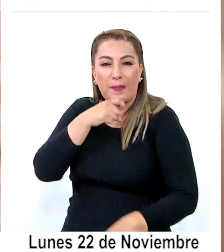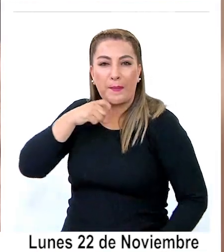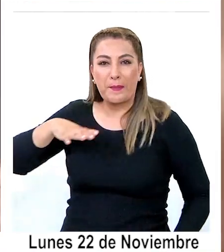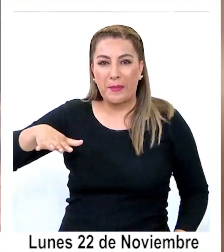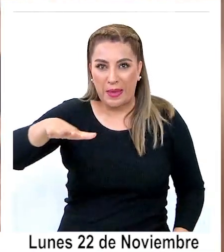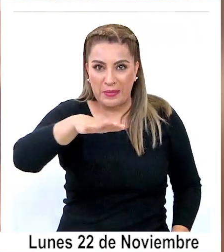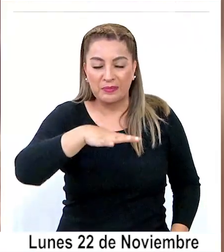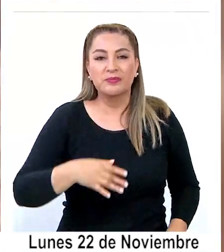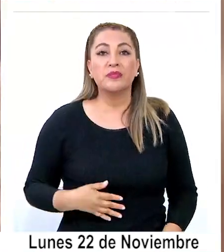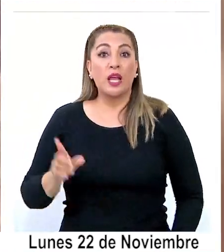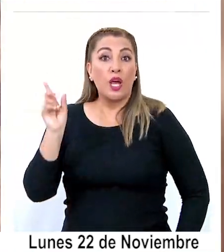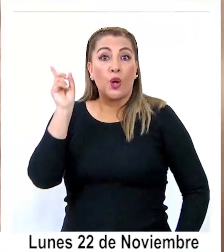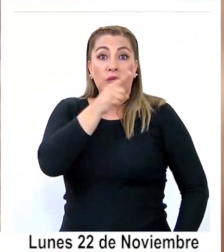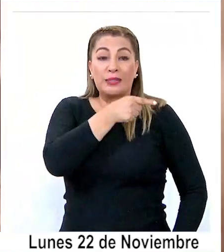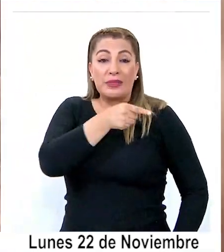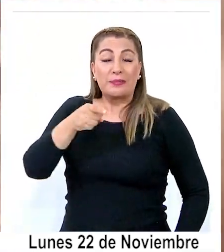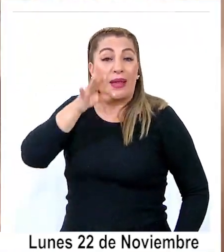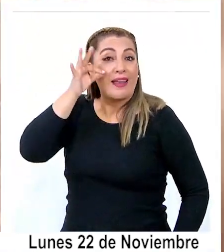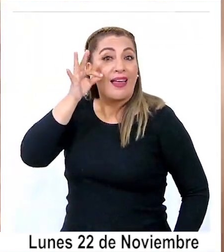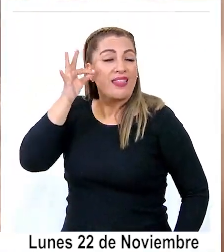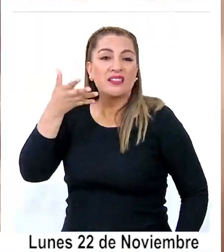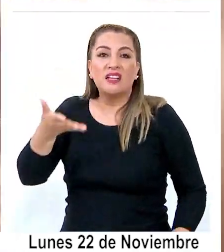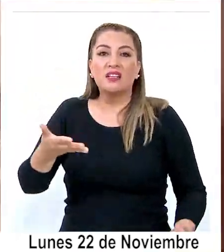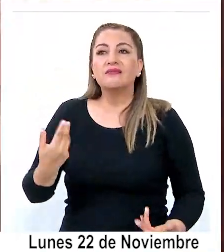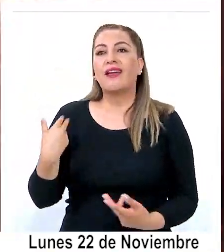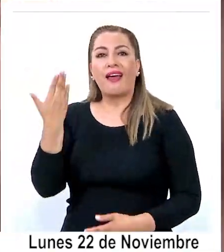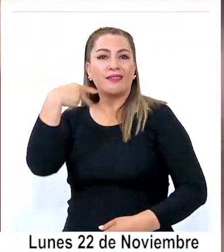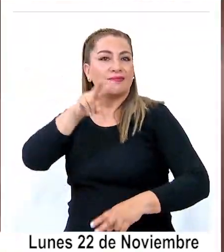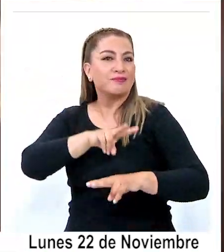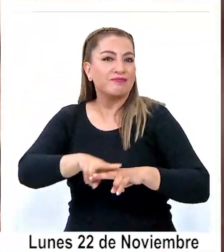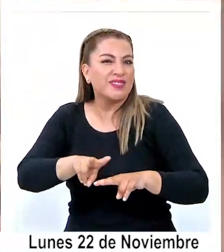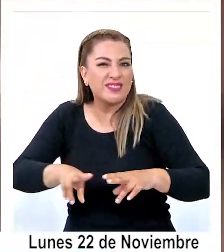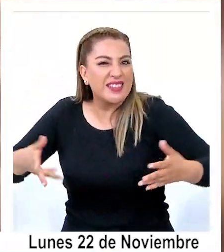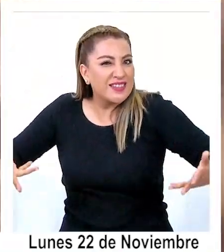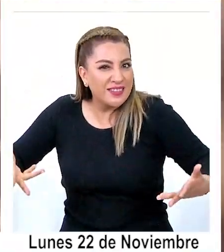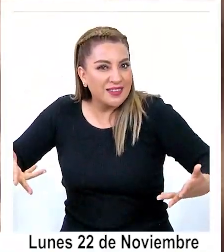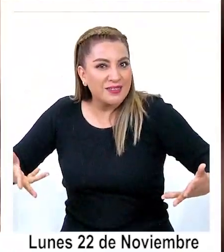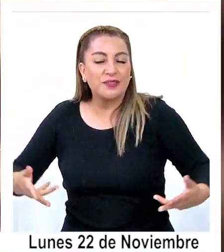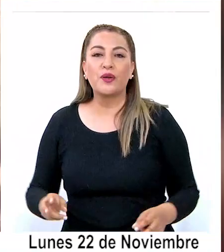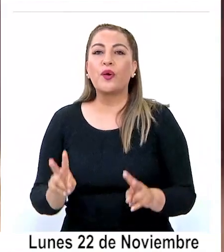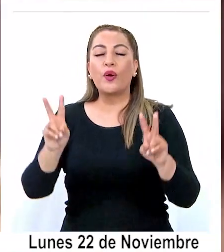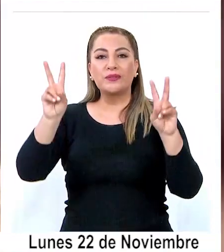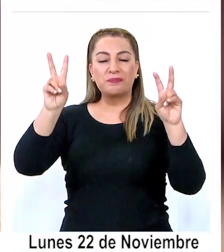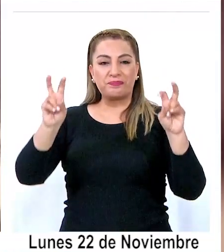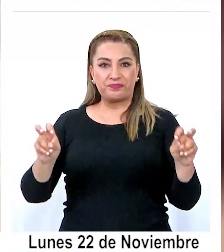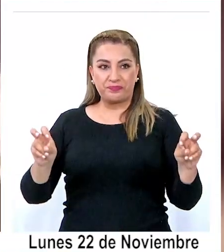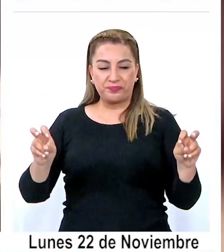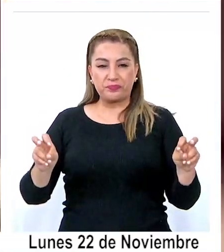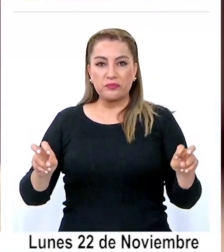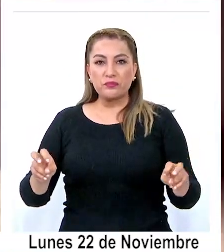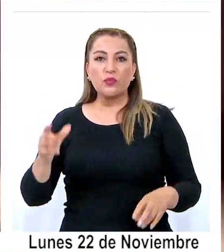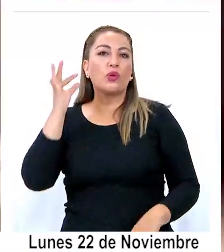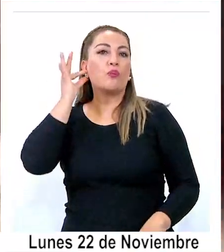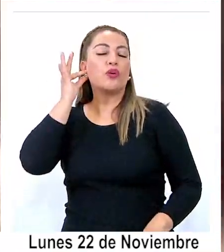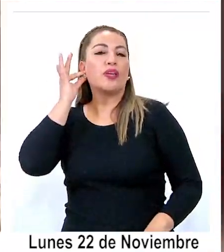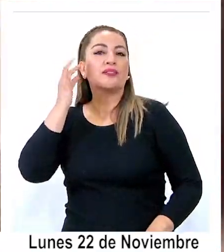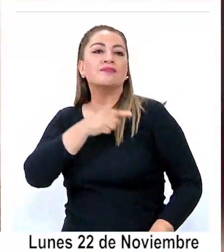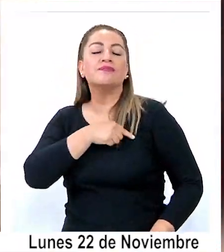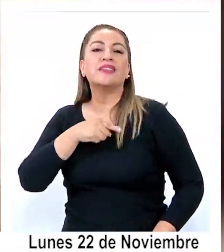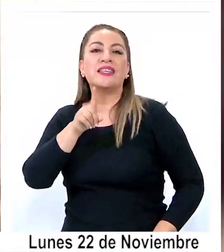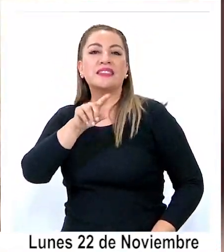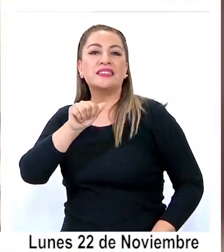La última semana del salitre se había realizado precisamente bajo la conducción de la fallecida Sara